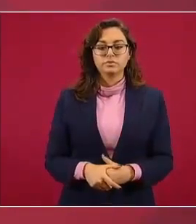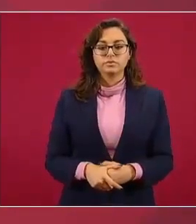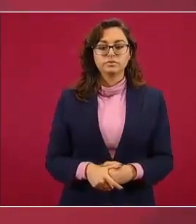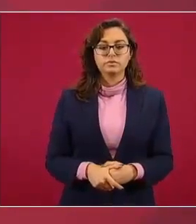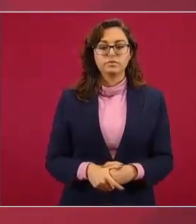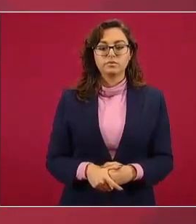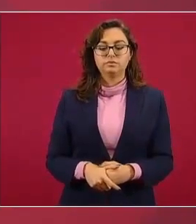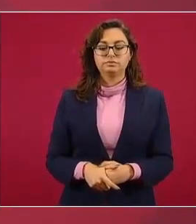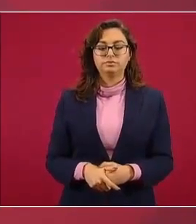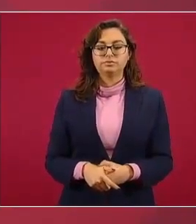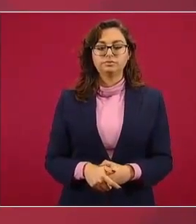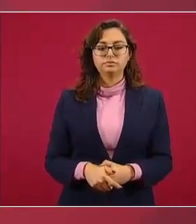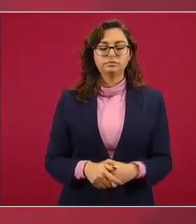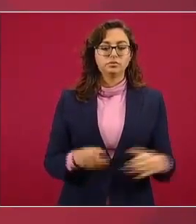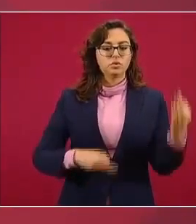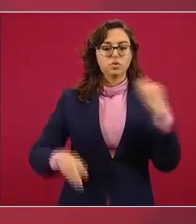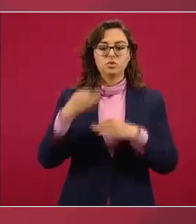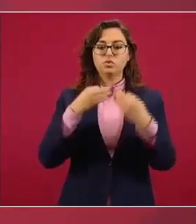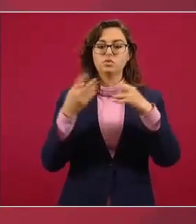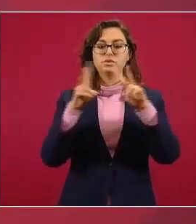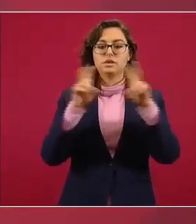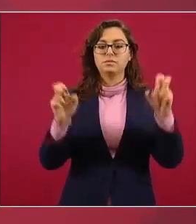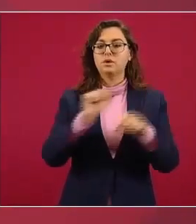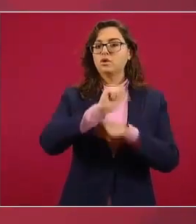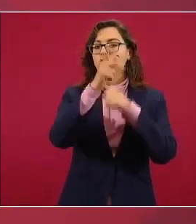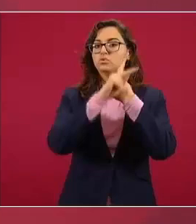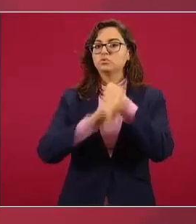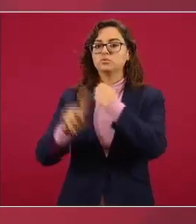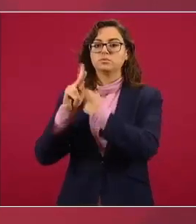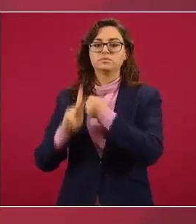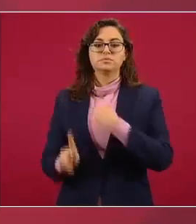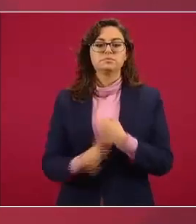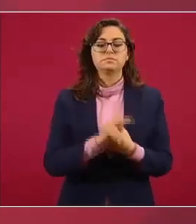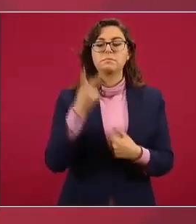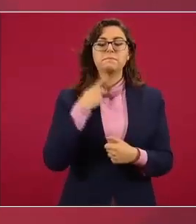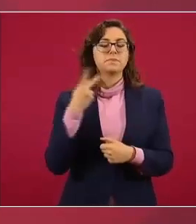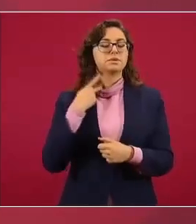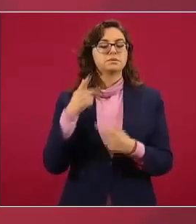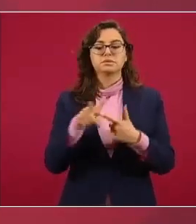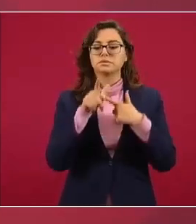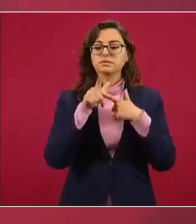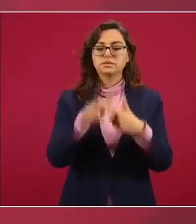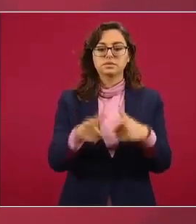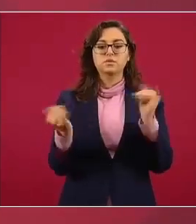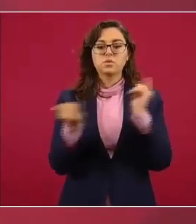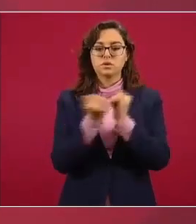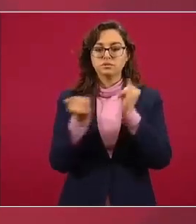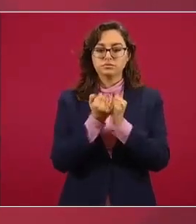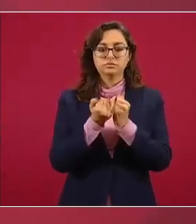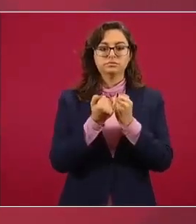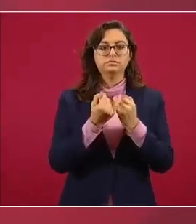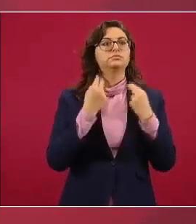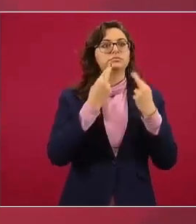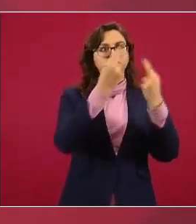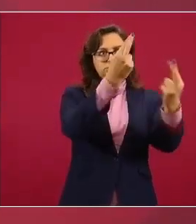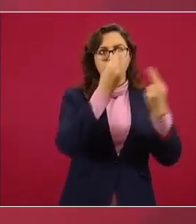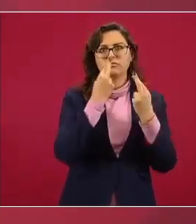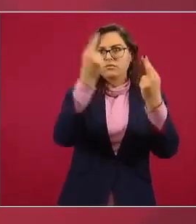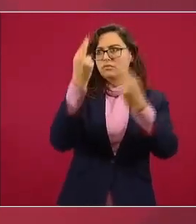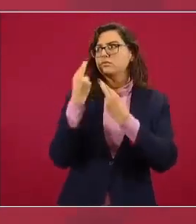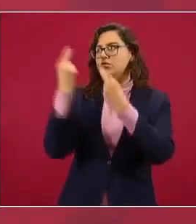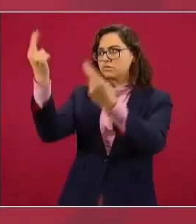manteniendo la política exterior de México que nos respeten no somos nosotros